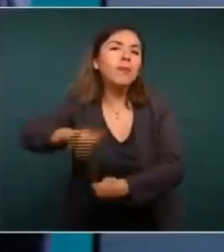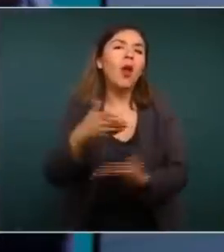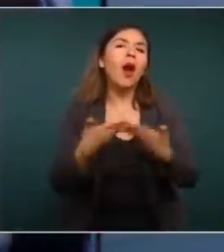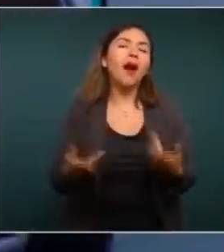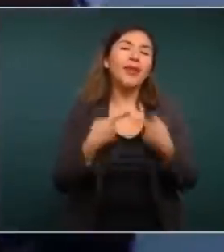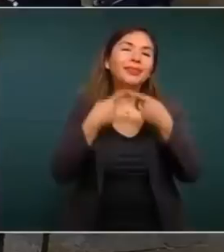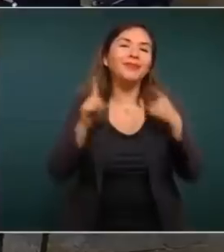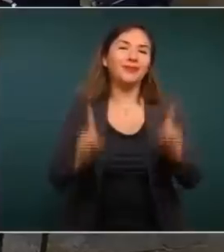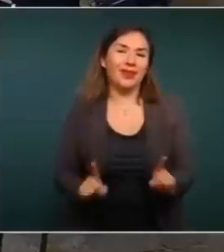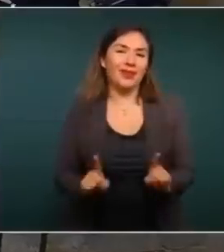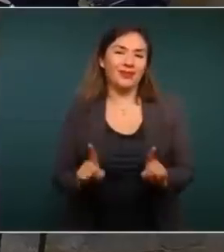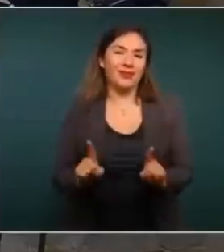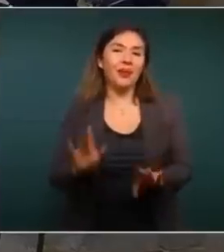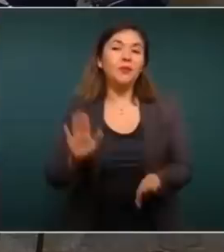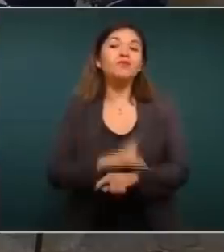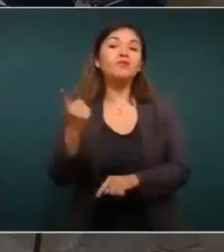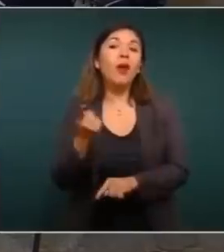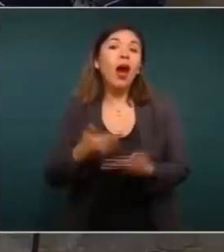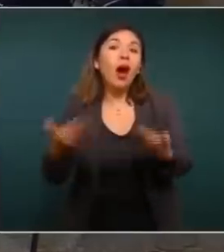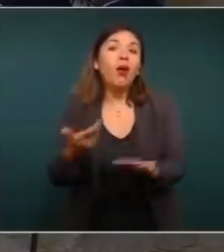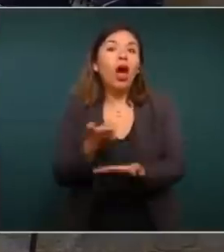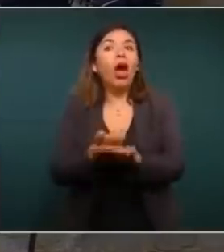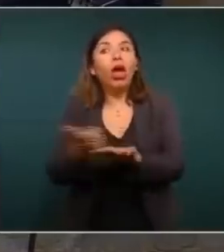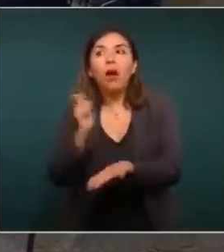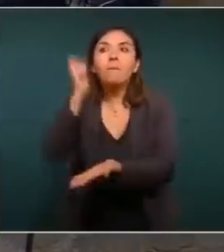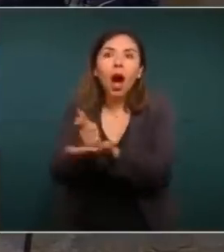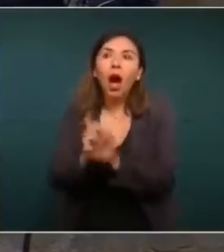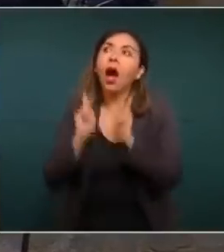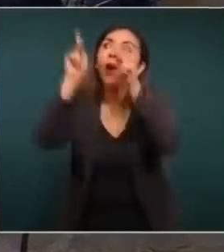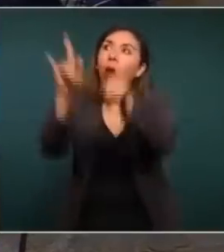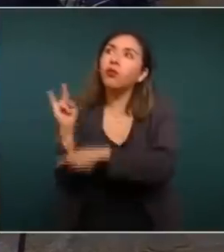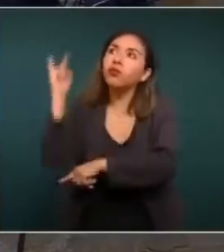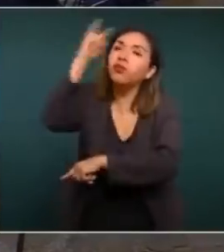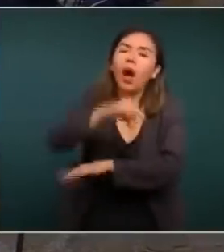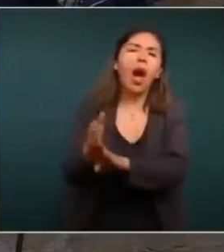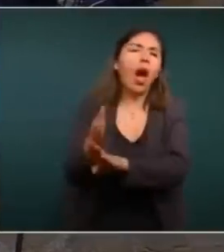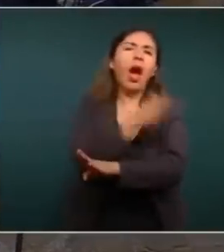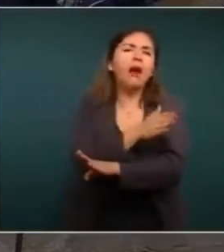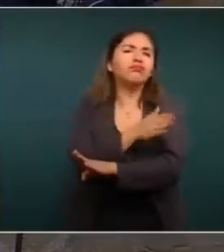porque ahora hasta cobran. En ese entonces era